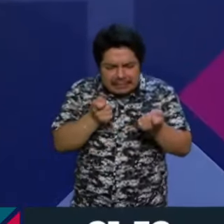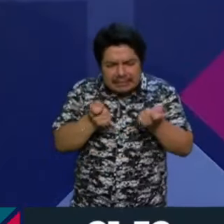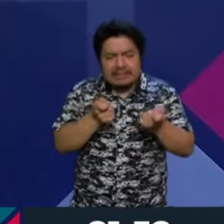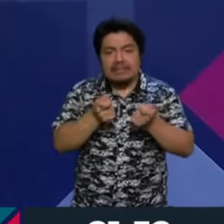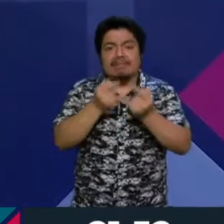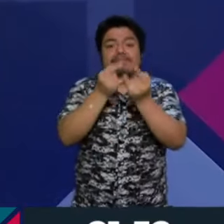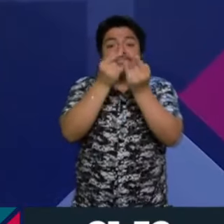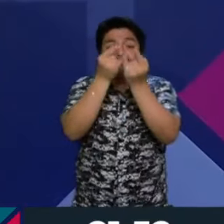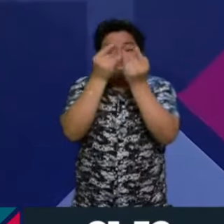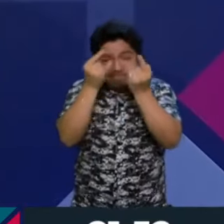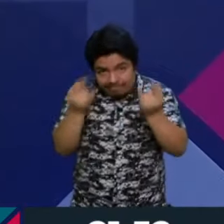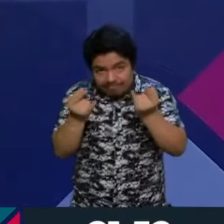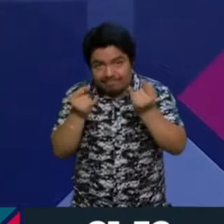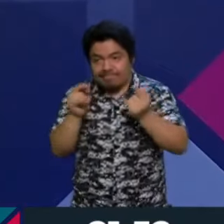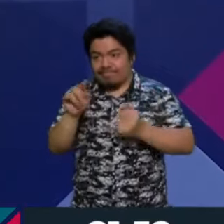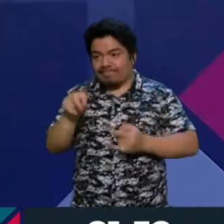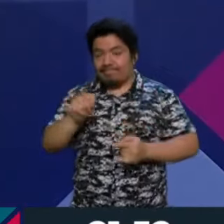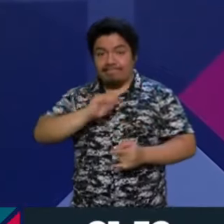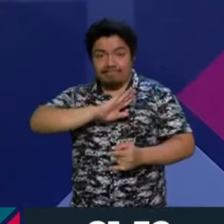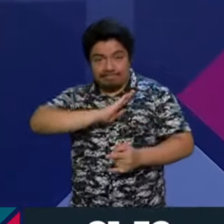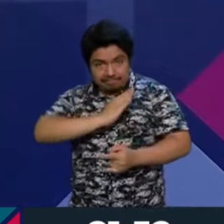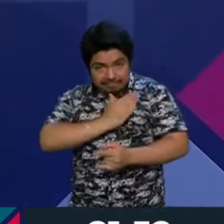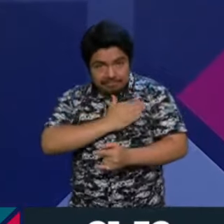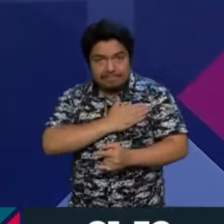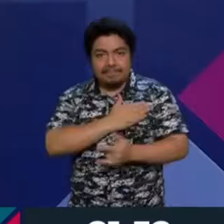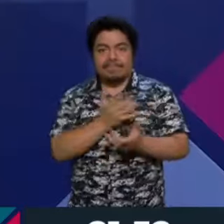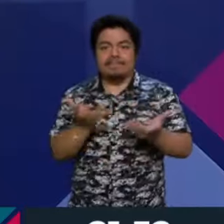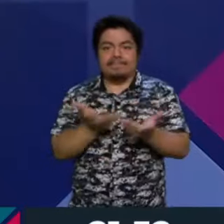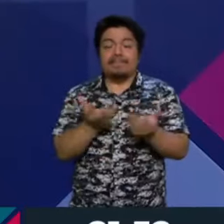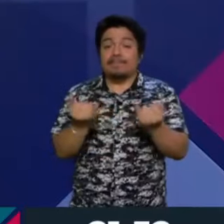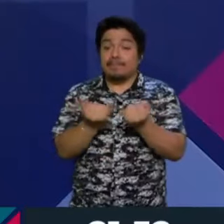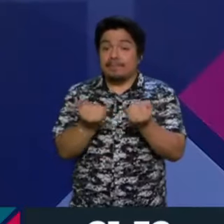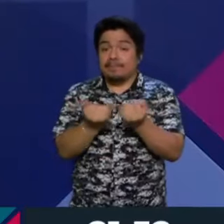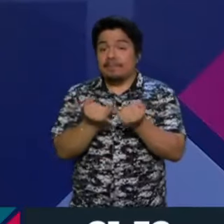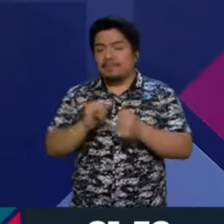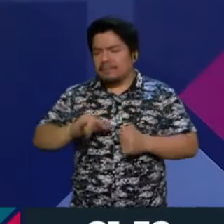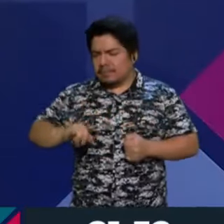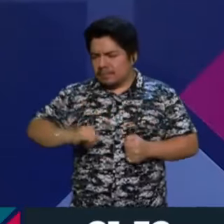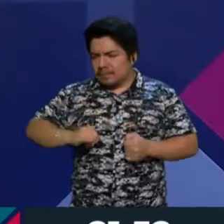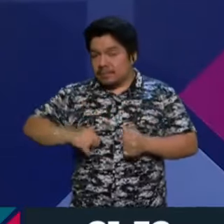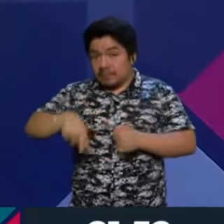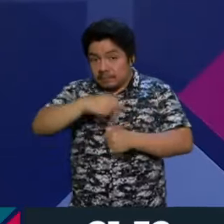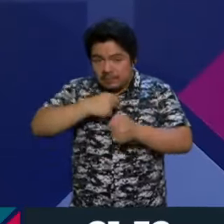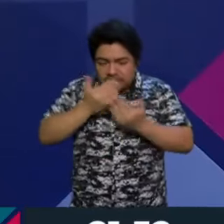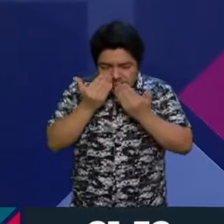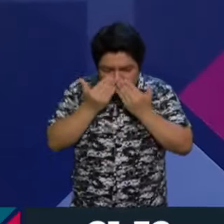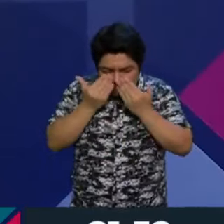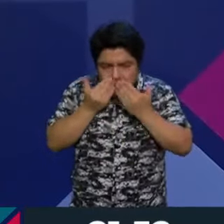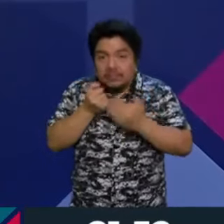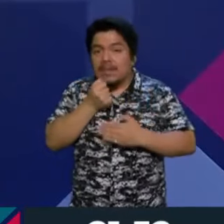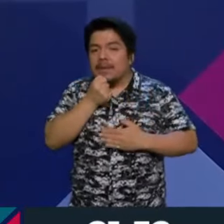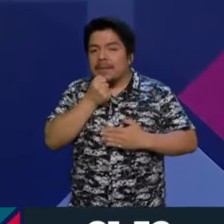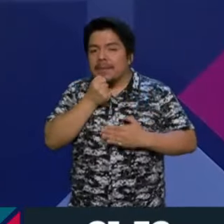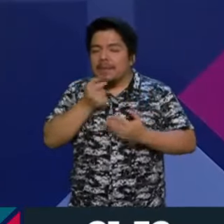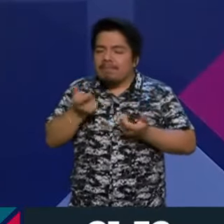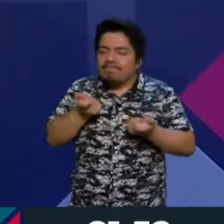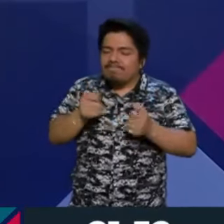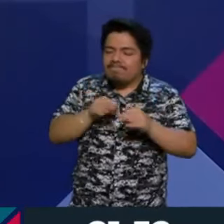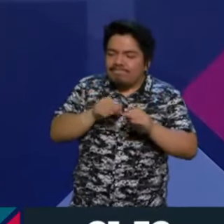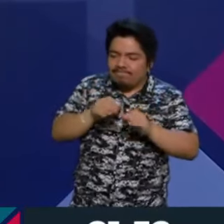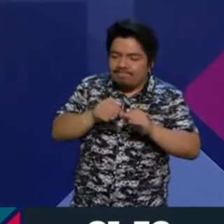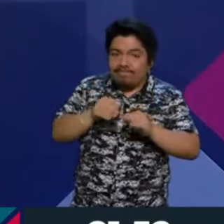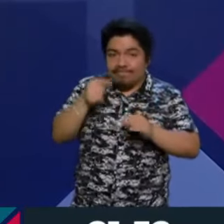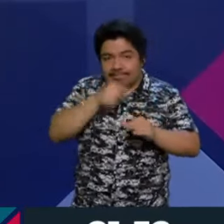documentalista de TV Española. Además de realizar un interesante ejercicio periodístico en lo que podemos considerar